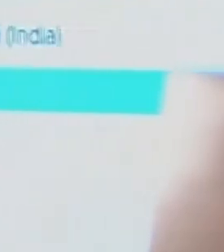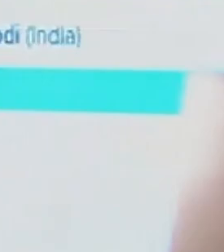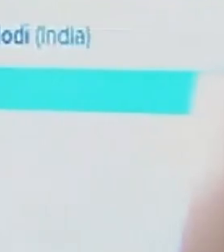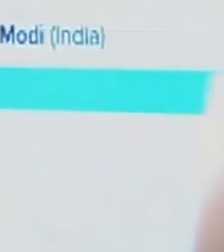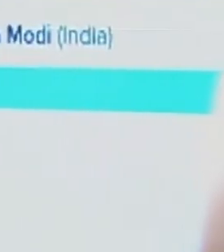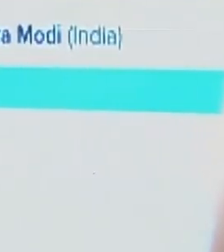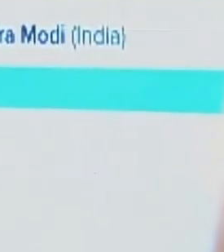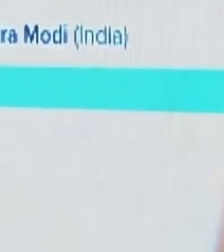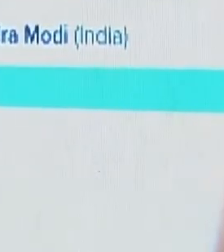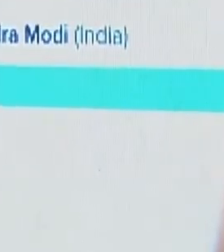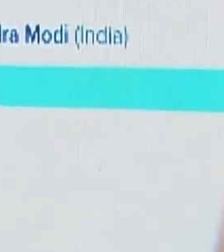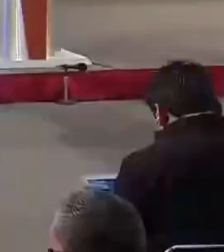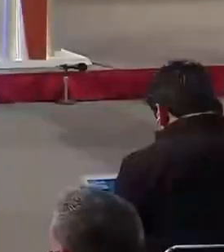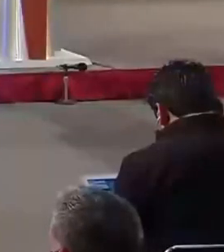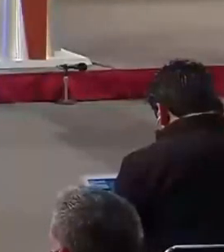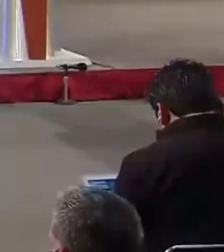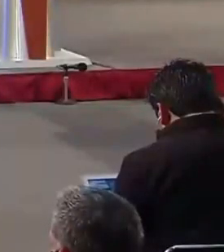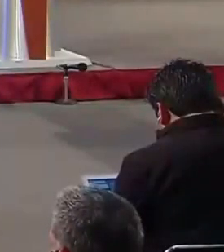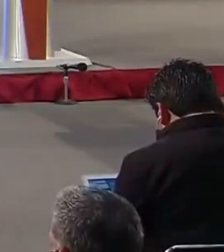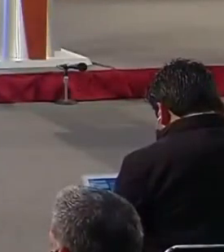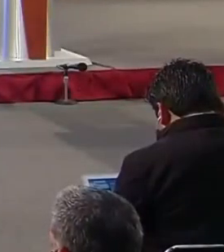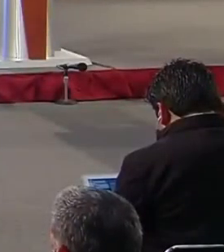es el presidente de la india